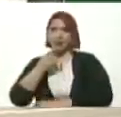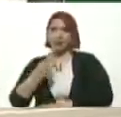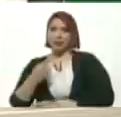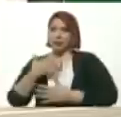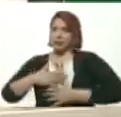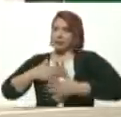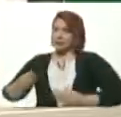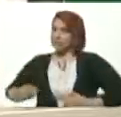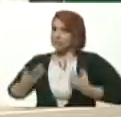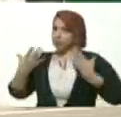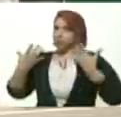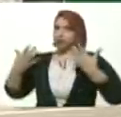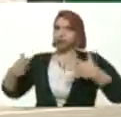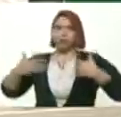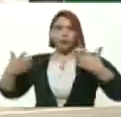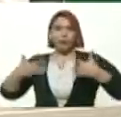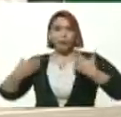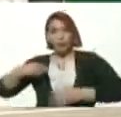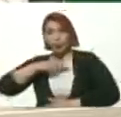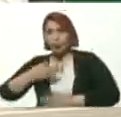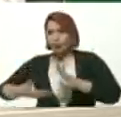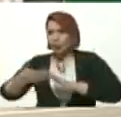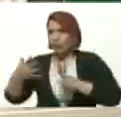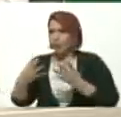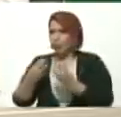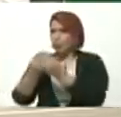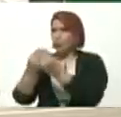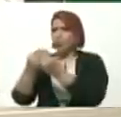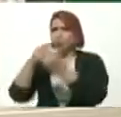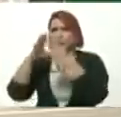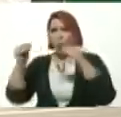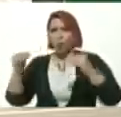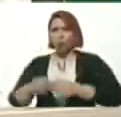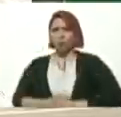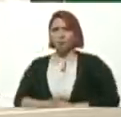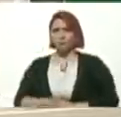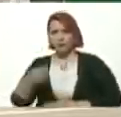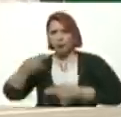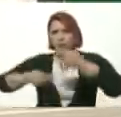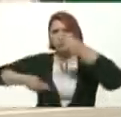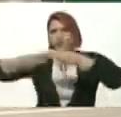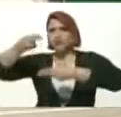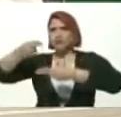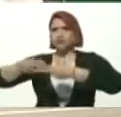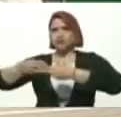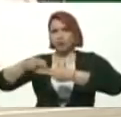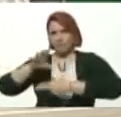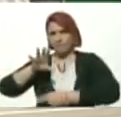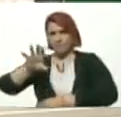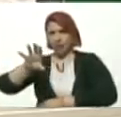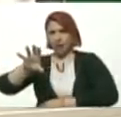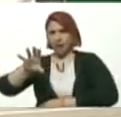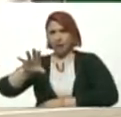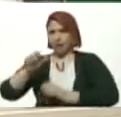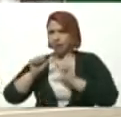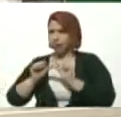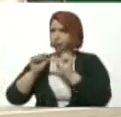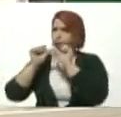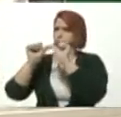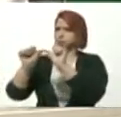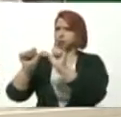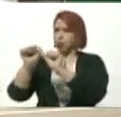entusiasmo Y con mucha alegría Vamos todos Juntos Y juntas A construir Esta patria A seguir